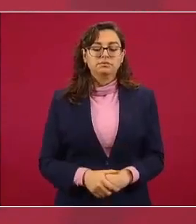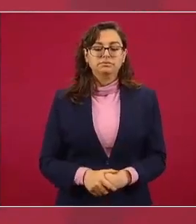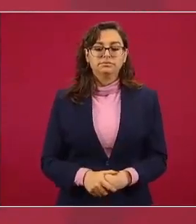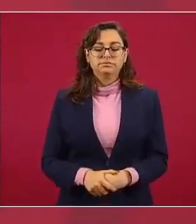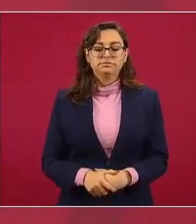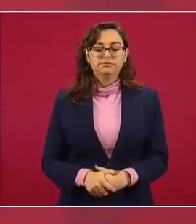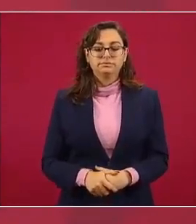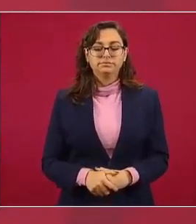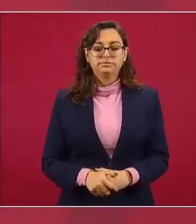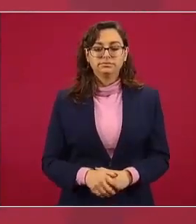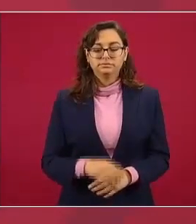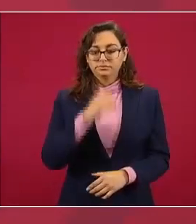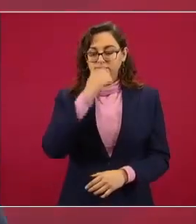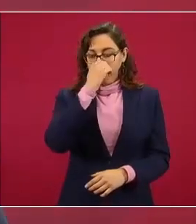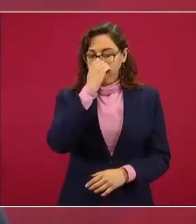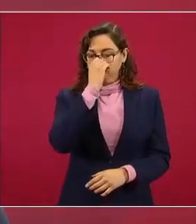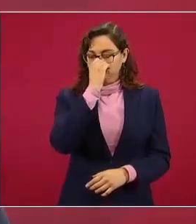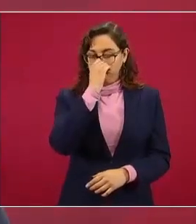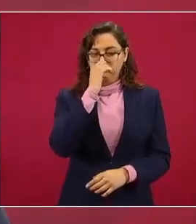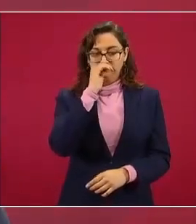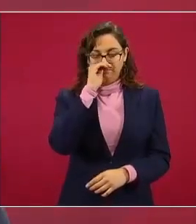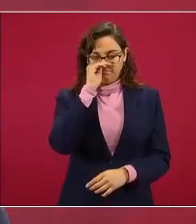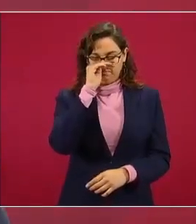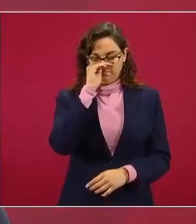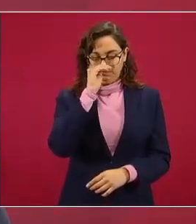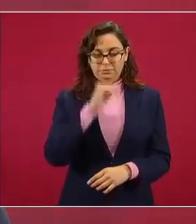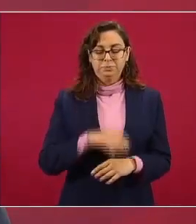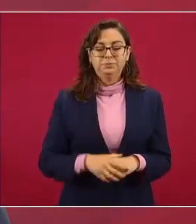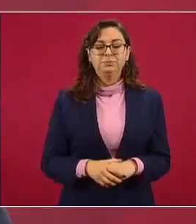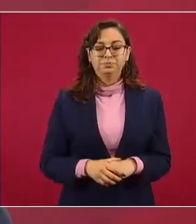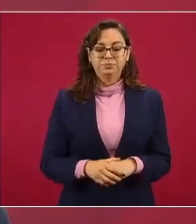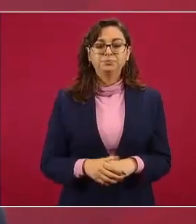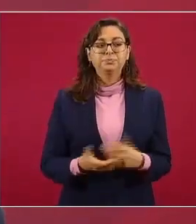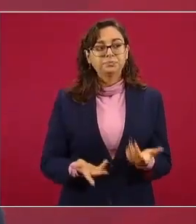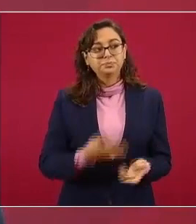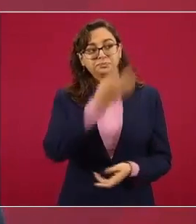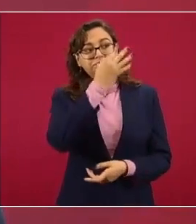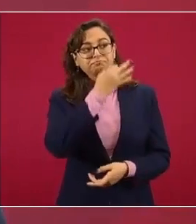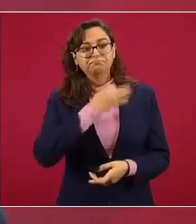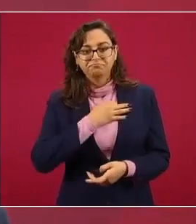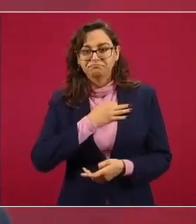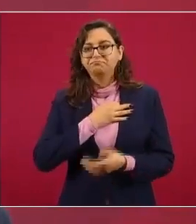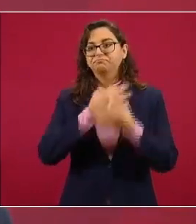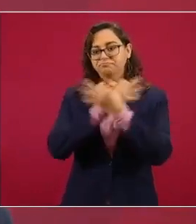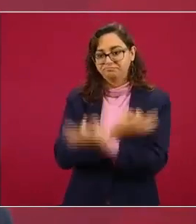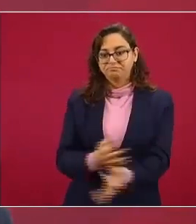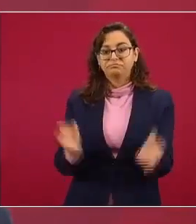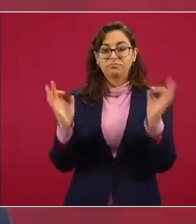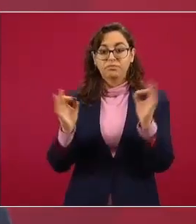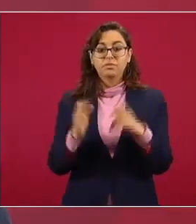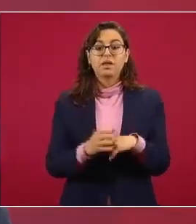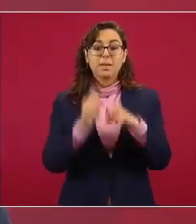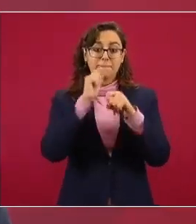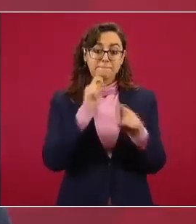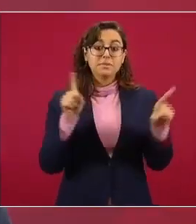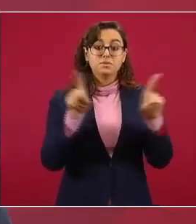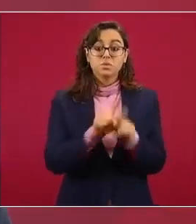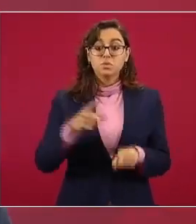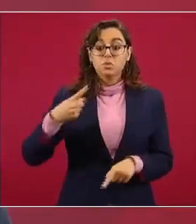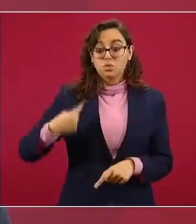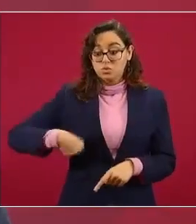y vamos a estar informando también en lo que nos corresponde